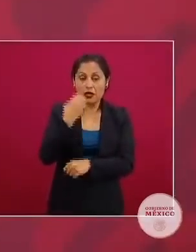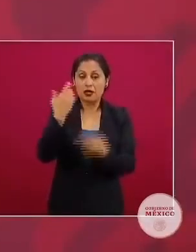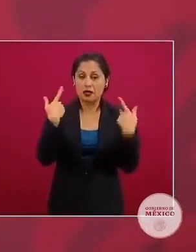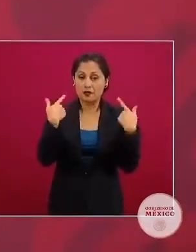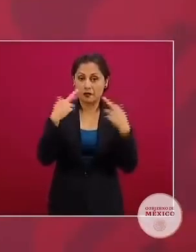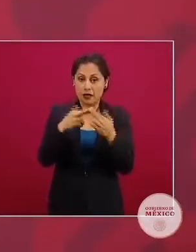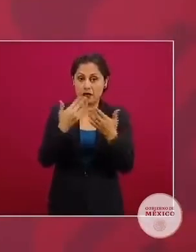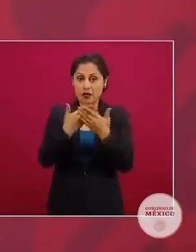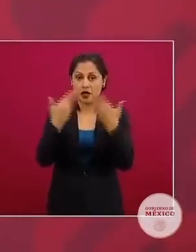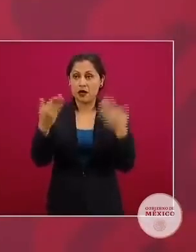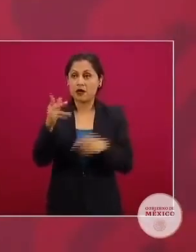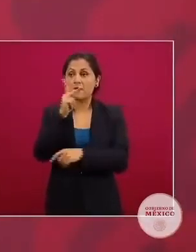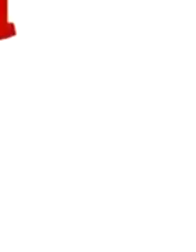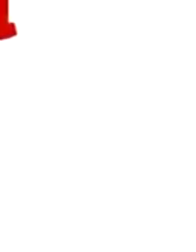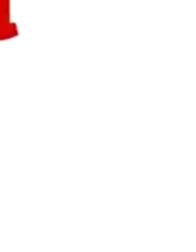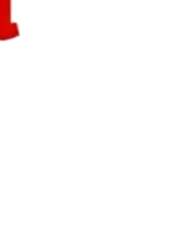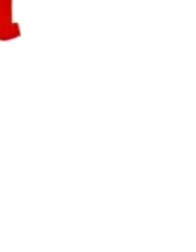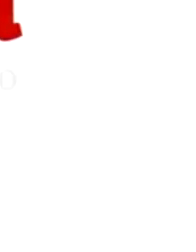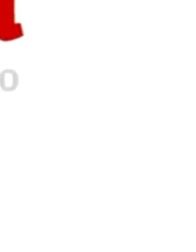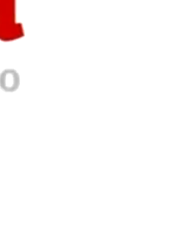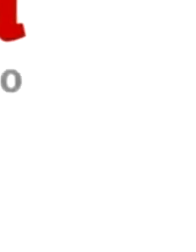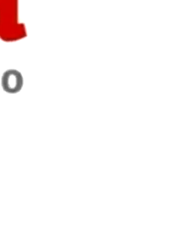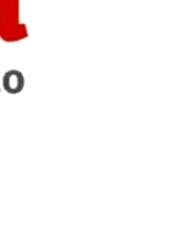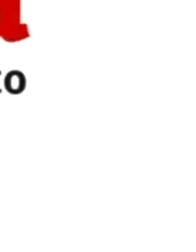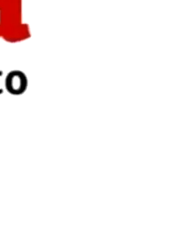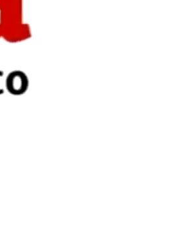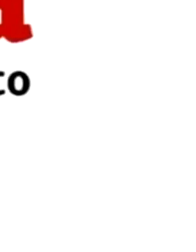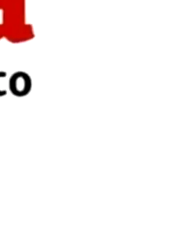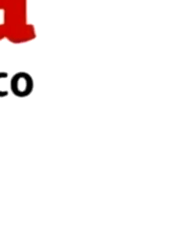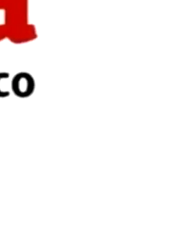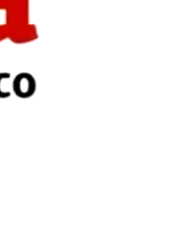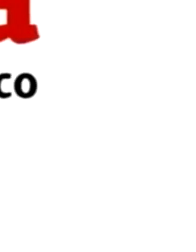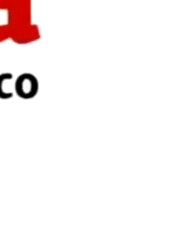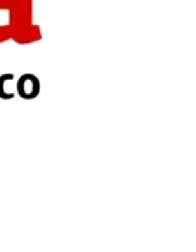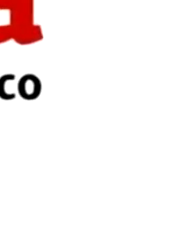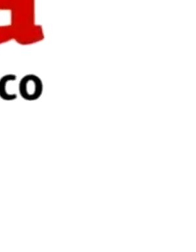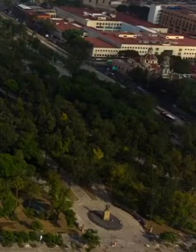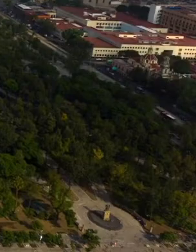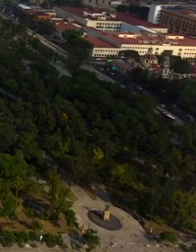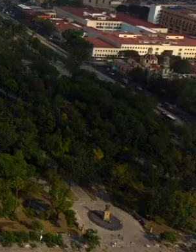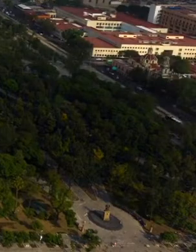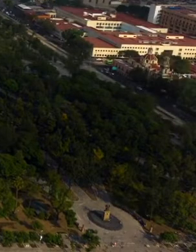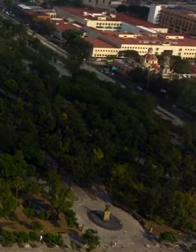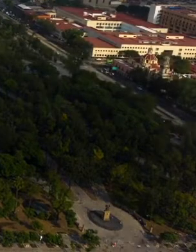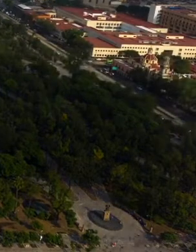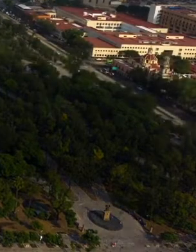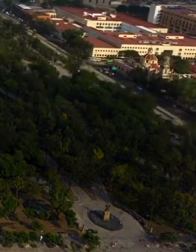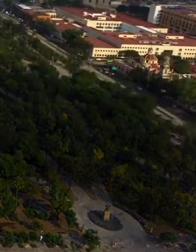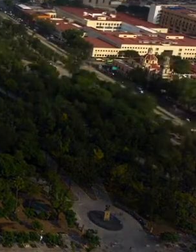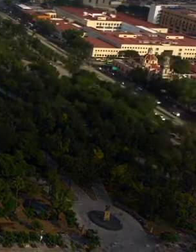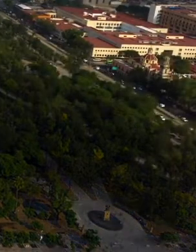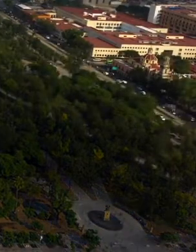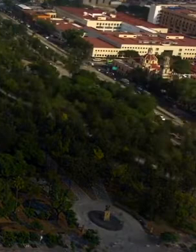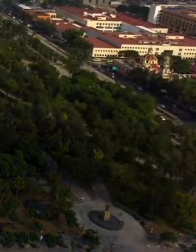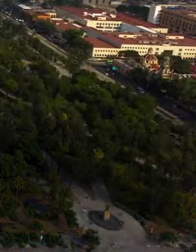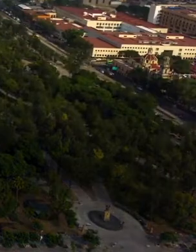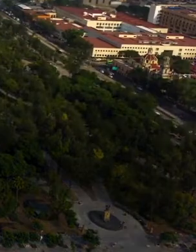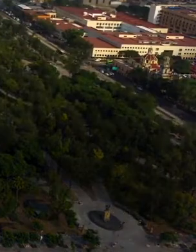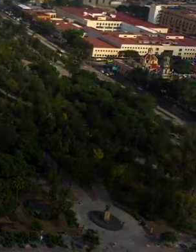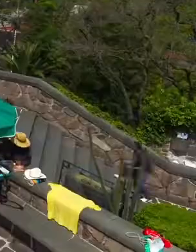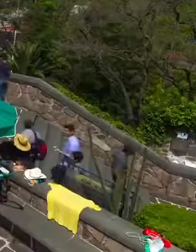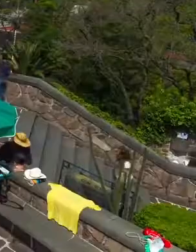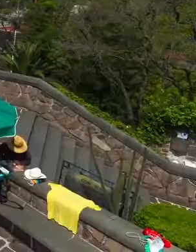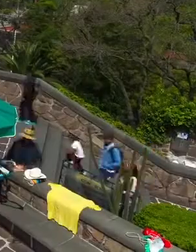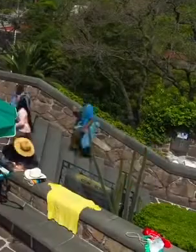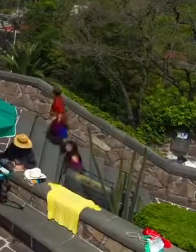gobernador de San Luis Potosí por el partido Movimiento Regeneración Nacional Morena, bajó del quinto al noveno lugar entre los